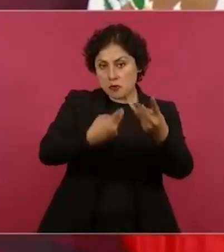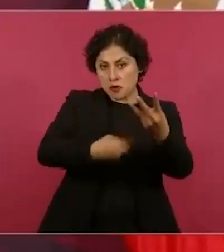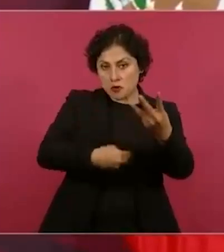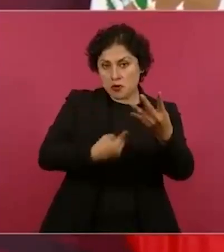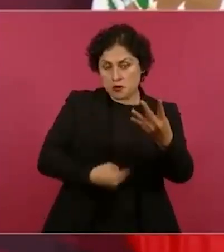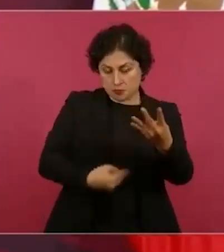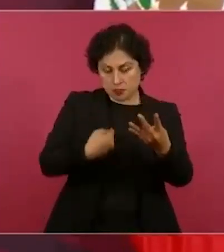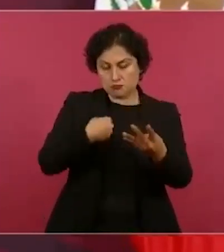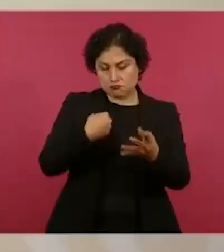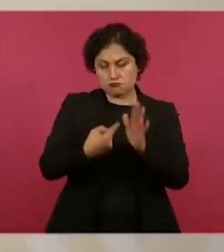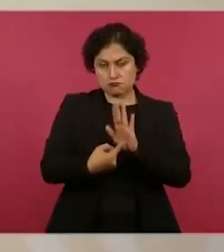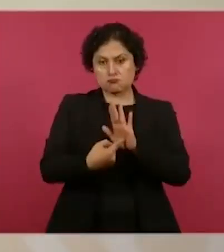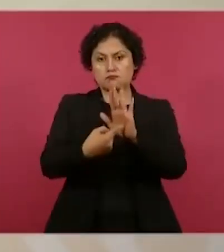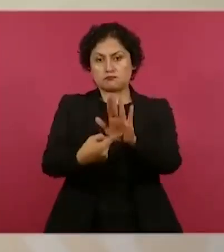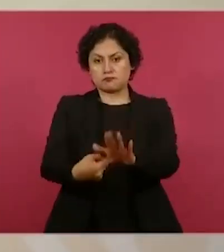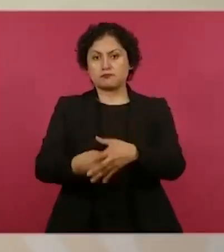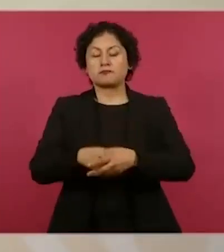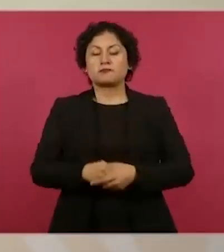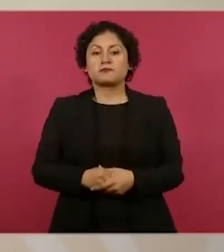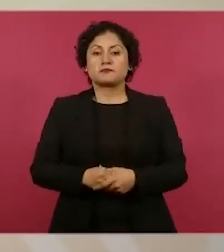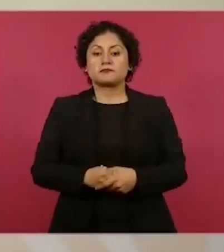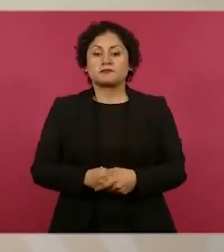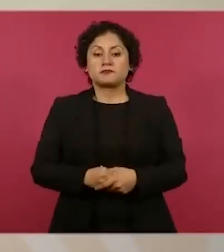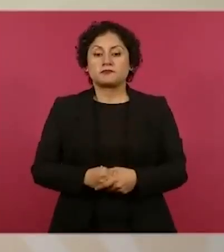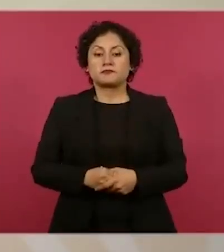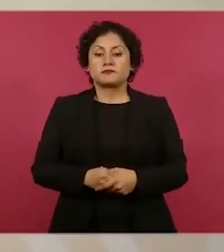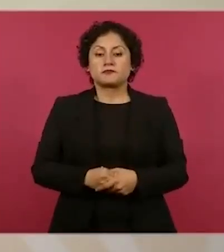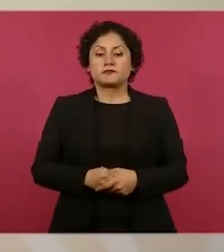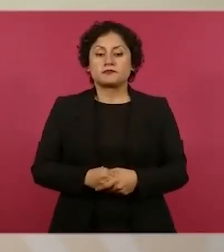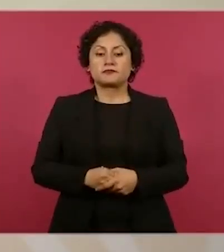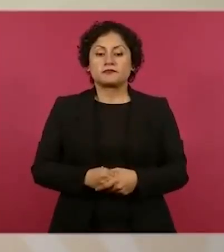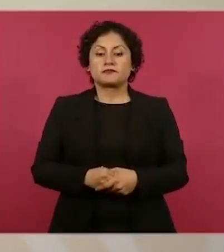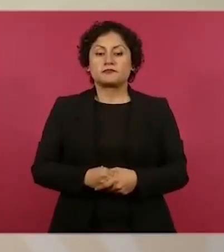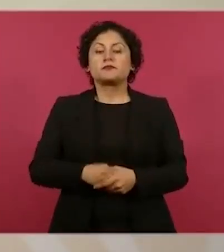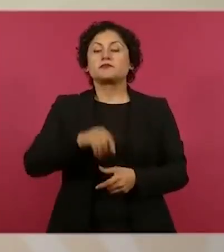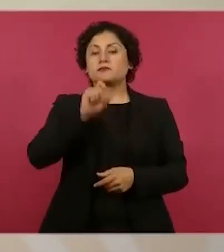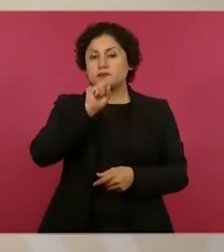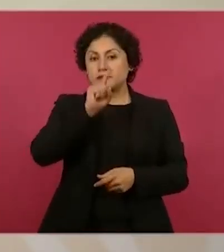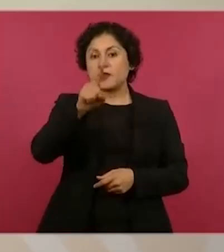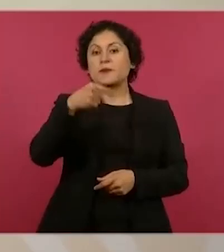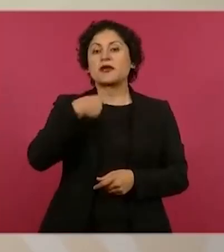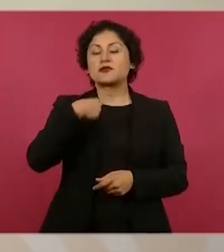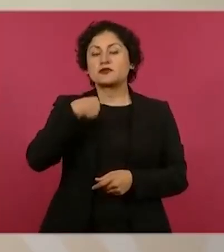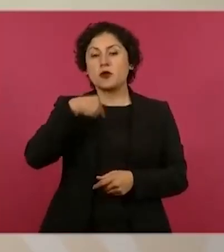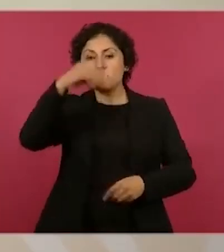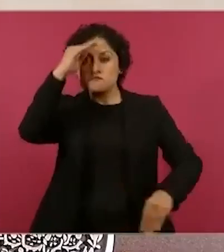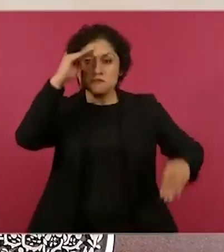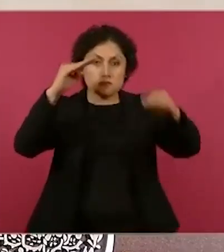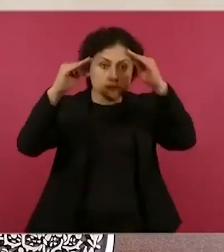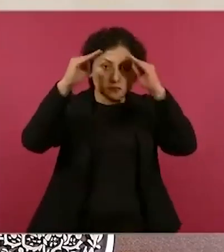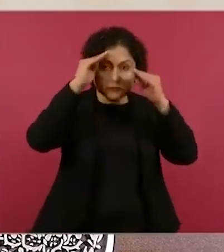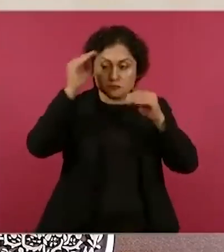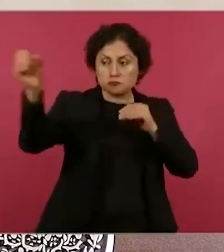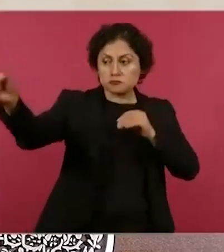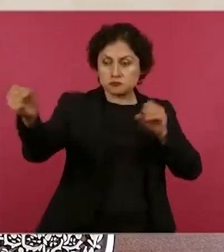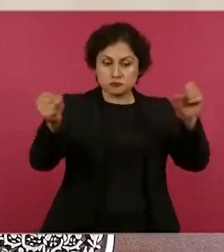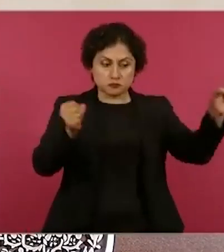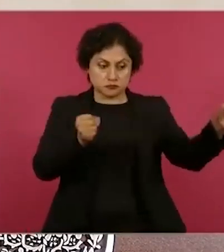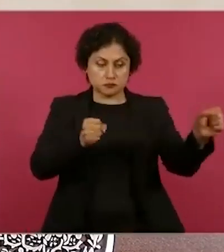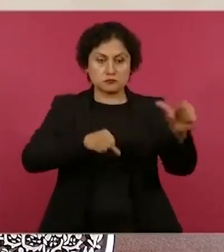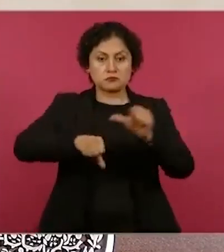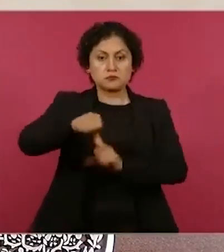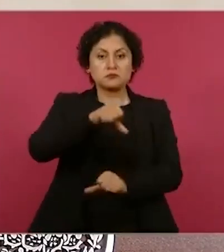y ya voy a empezar a nombrar sustitutos,